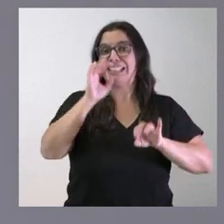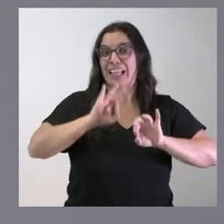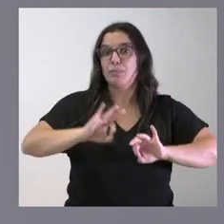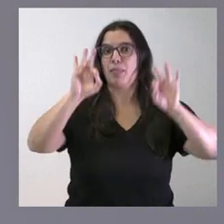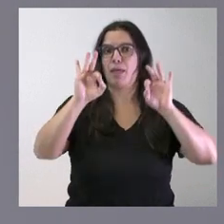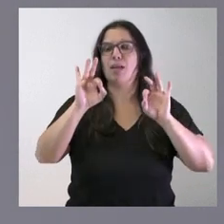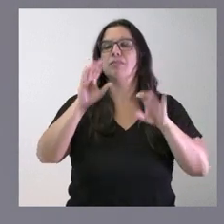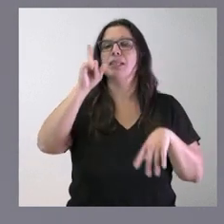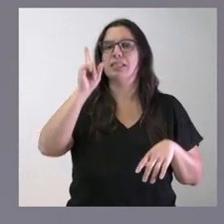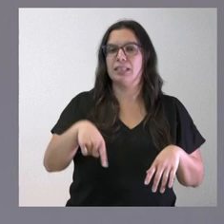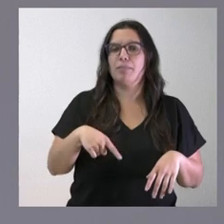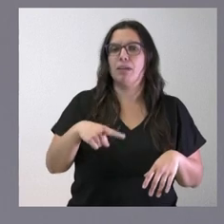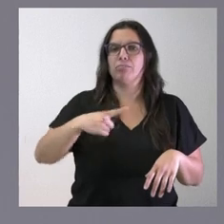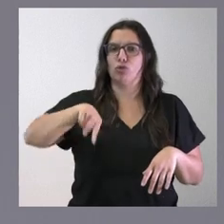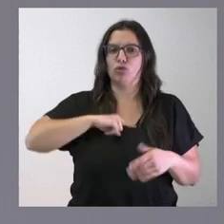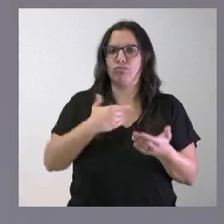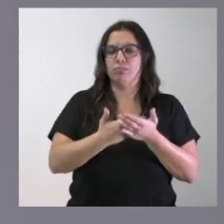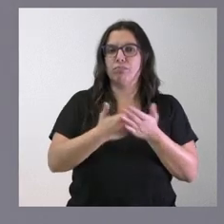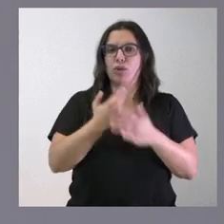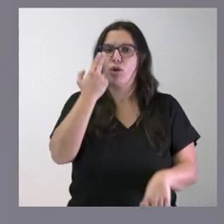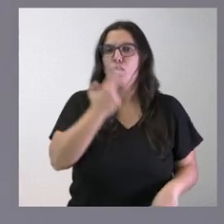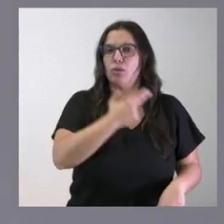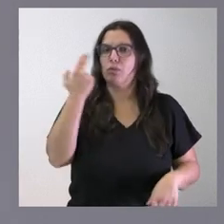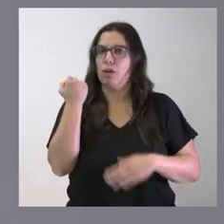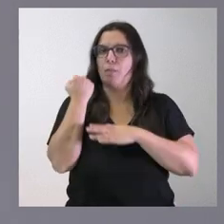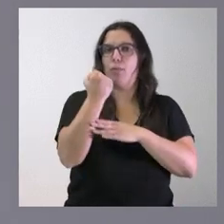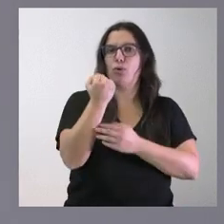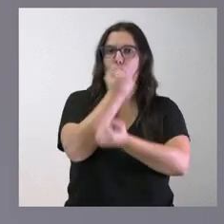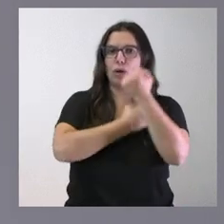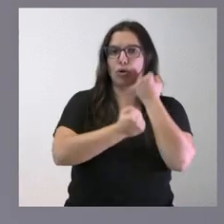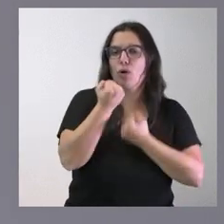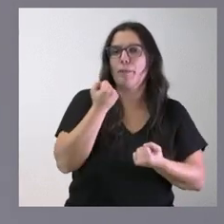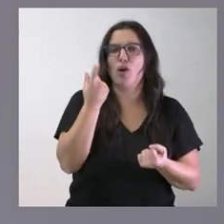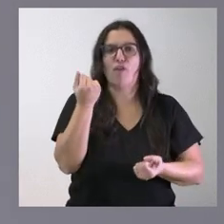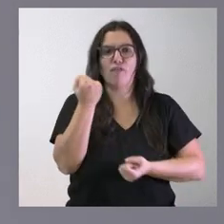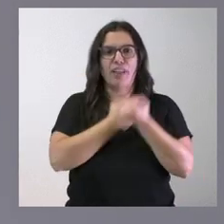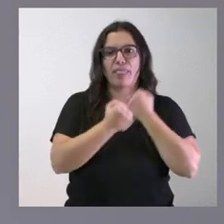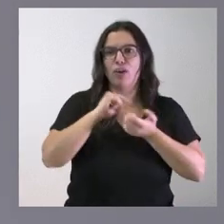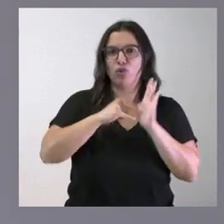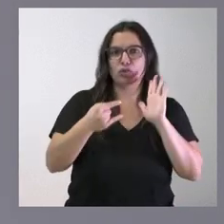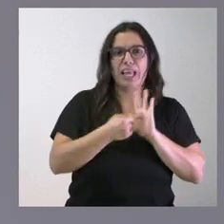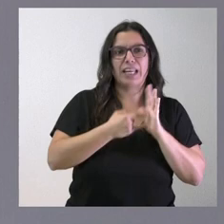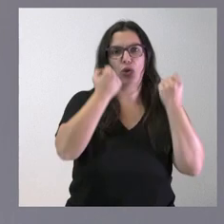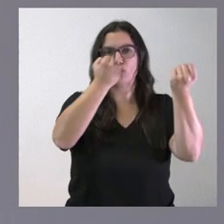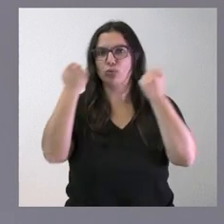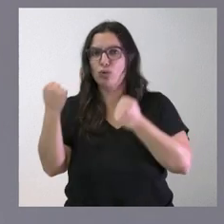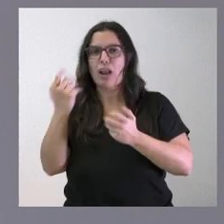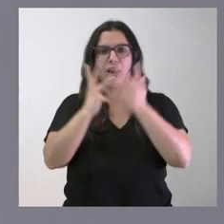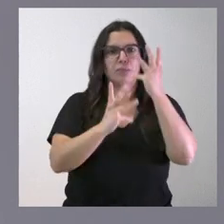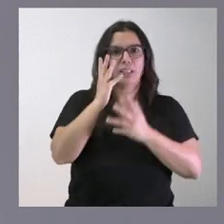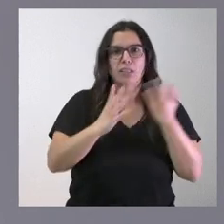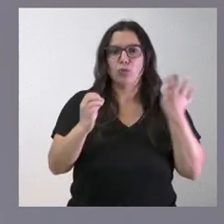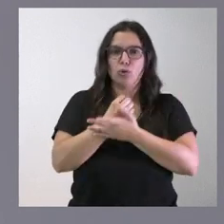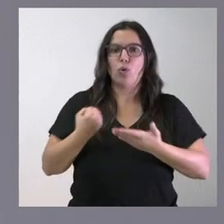manifestar nuestro compromiso del apoyo económico, financiero, técnico e institucional y administrativo